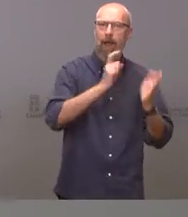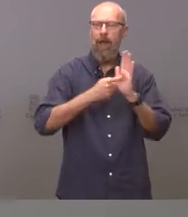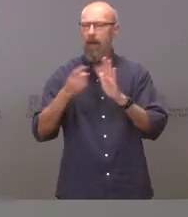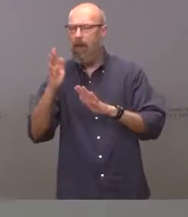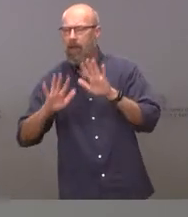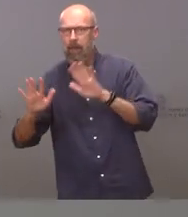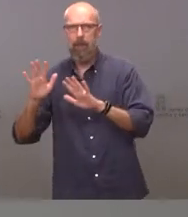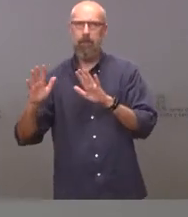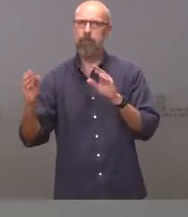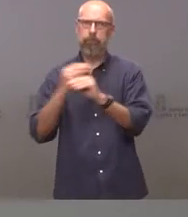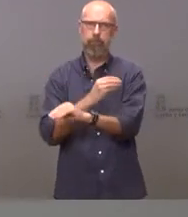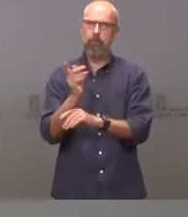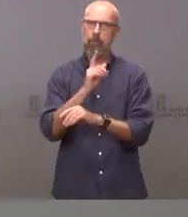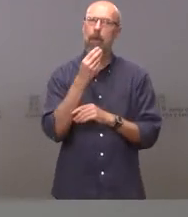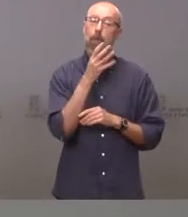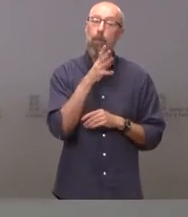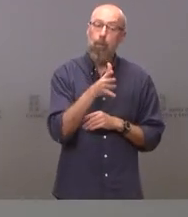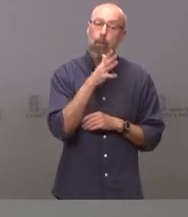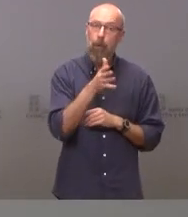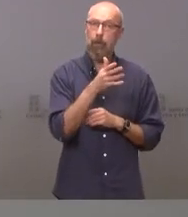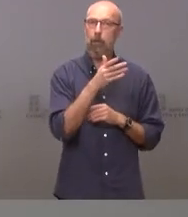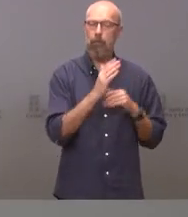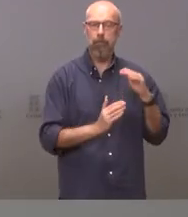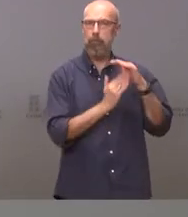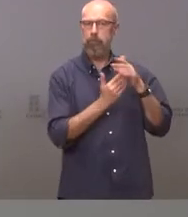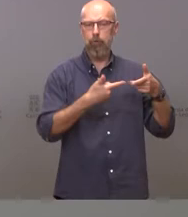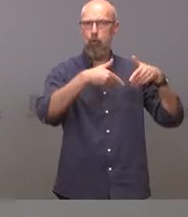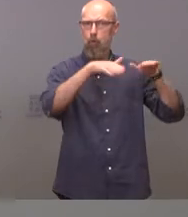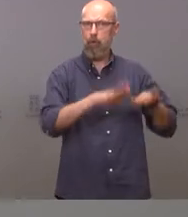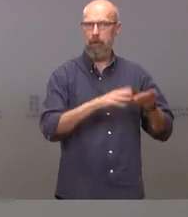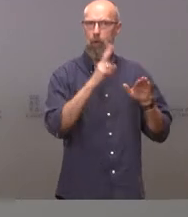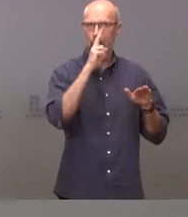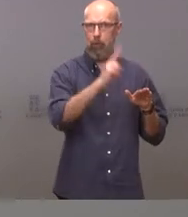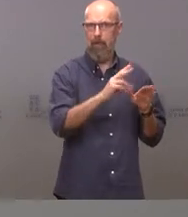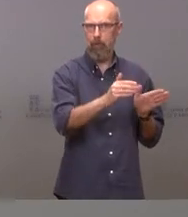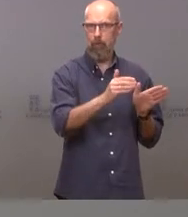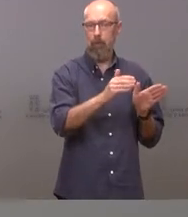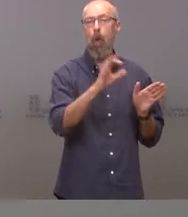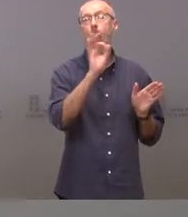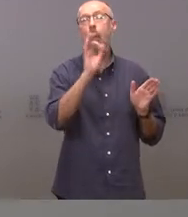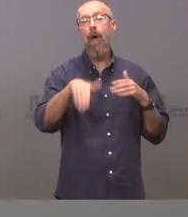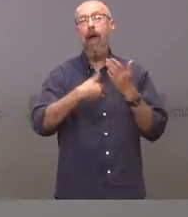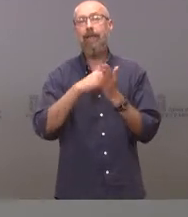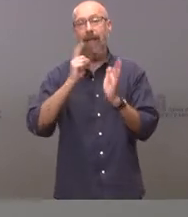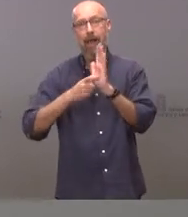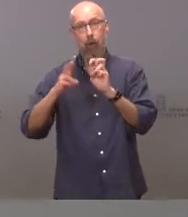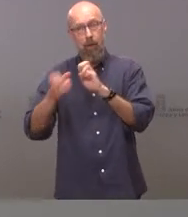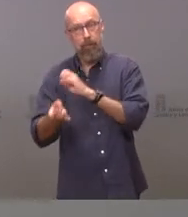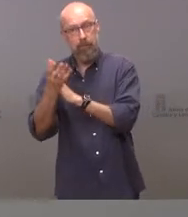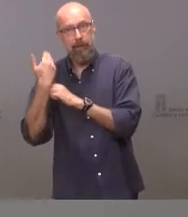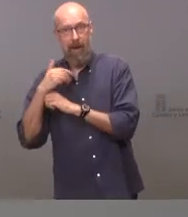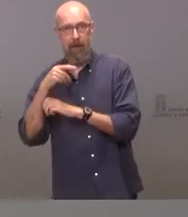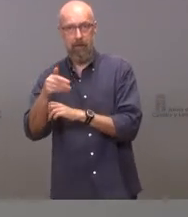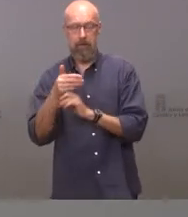establecemos esa suspensión de 24 meses o hasta la entrada en vigor de la nueva ley que modifique la actual. ¿Por qué